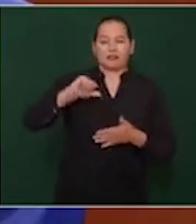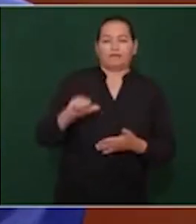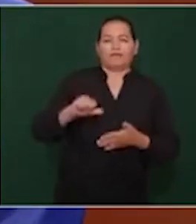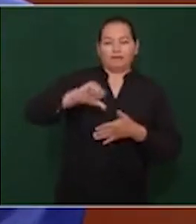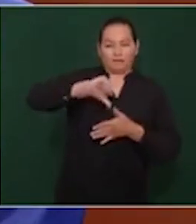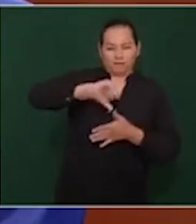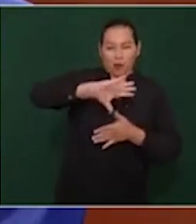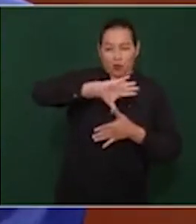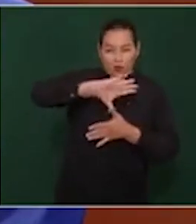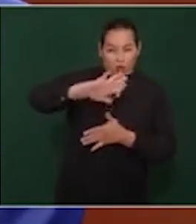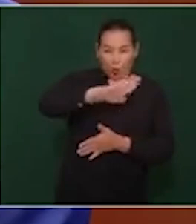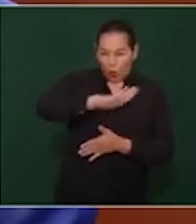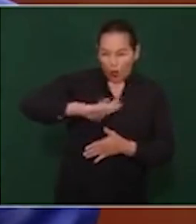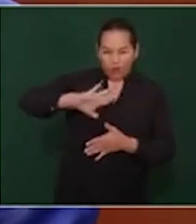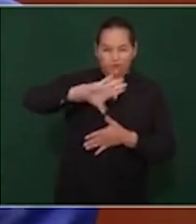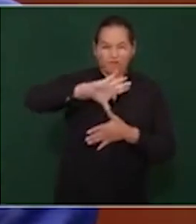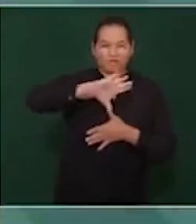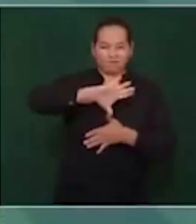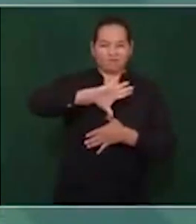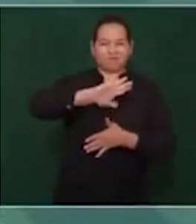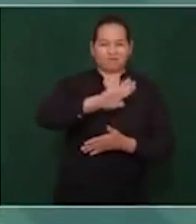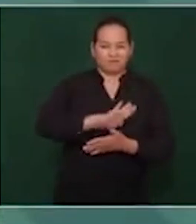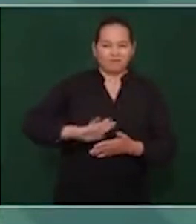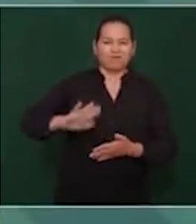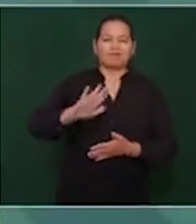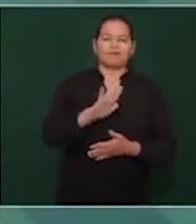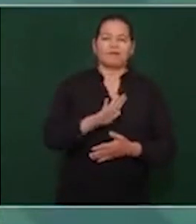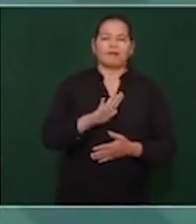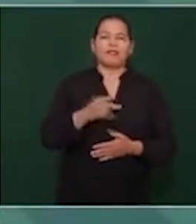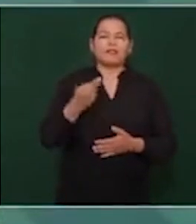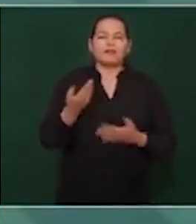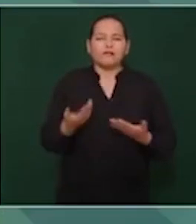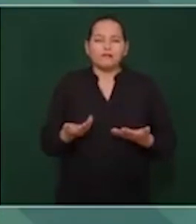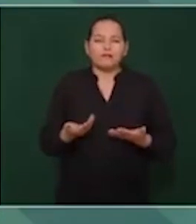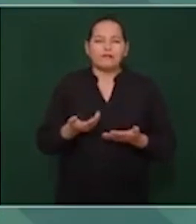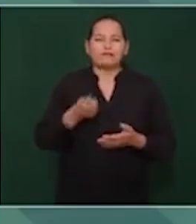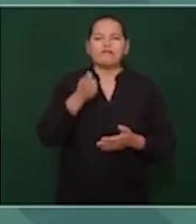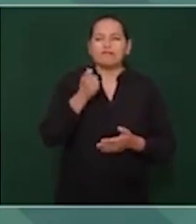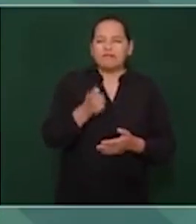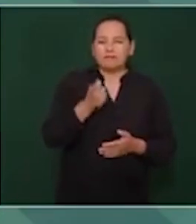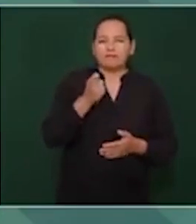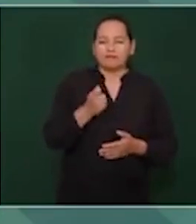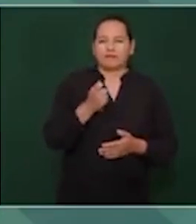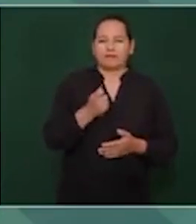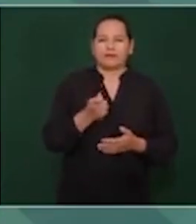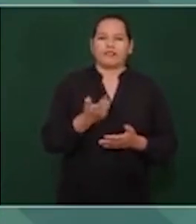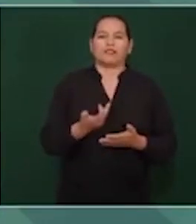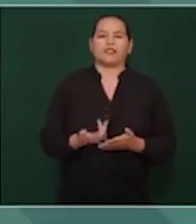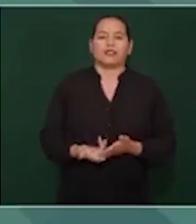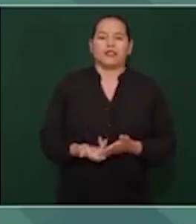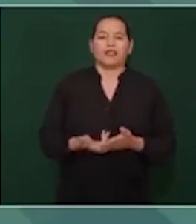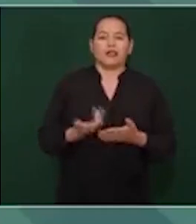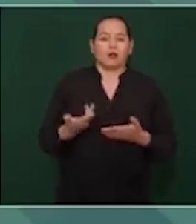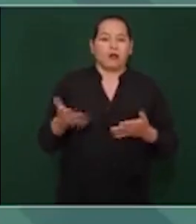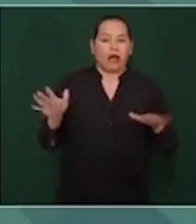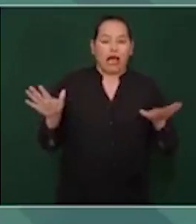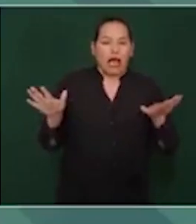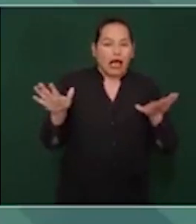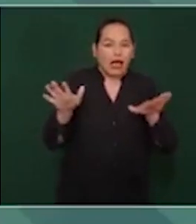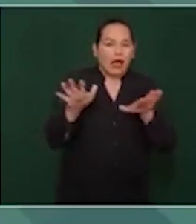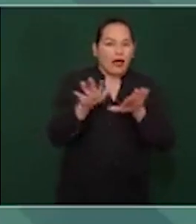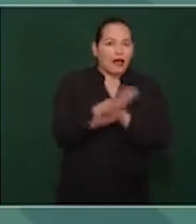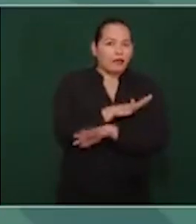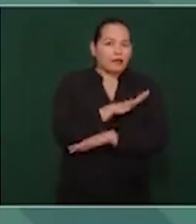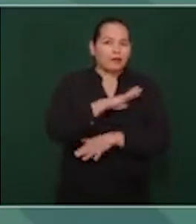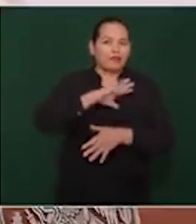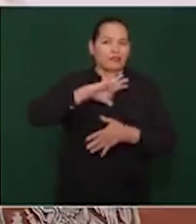y esto va a demandar también un cambio de política en América,